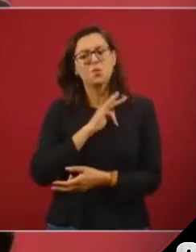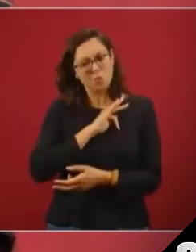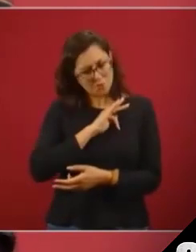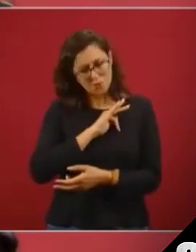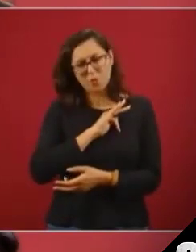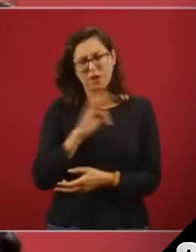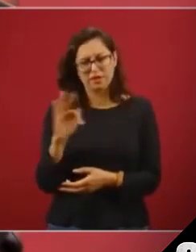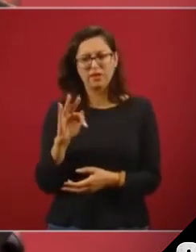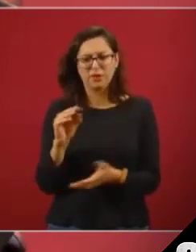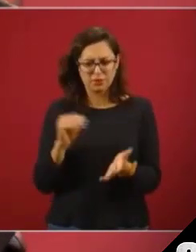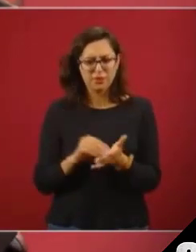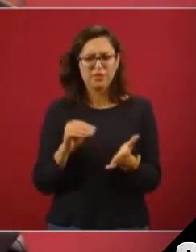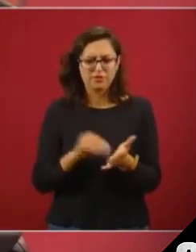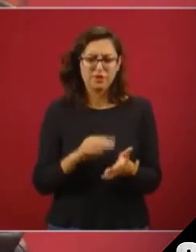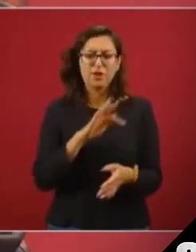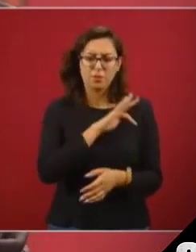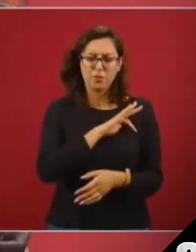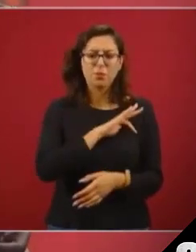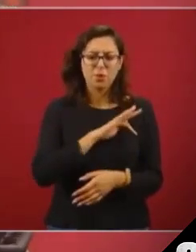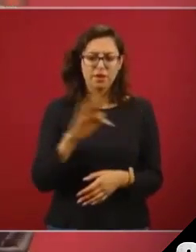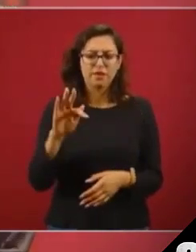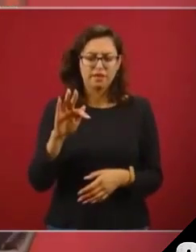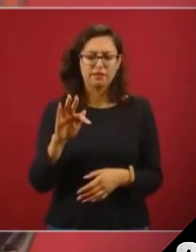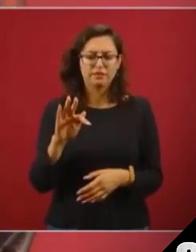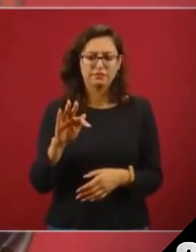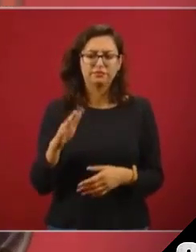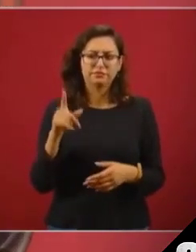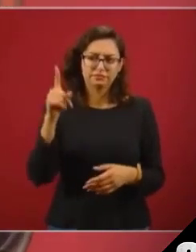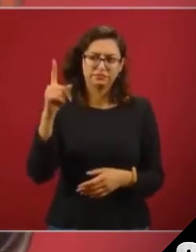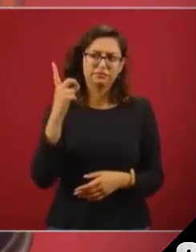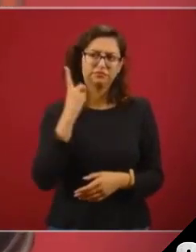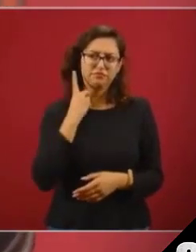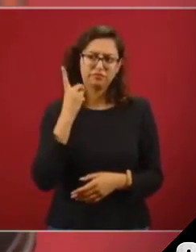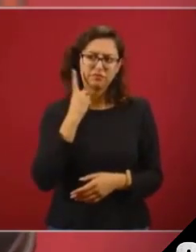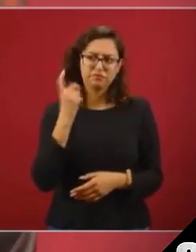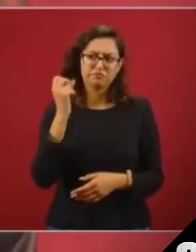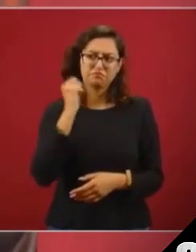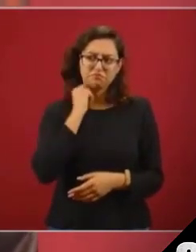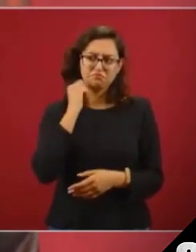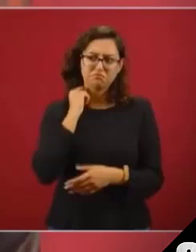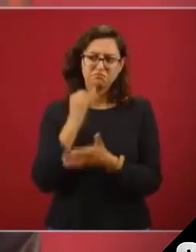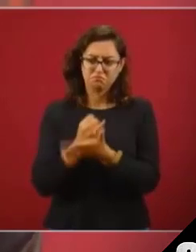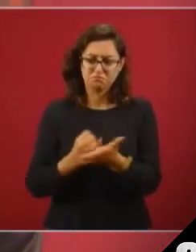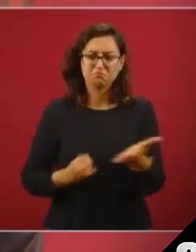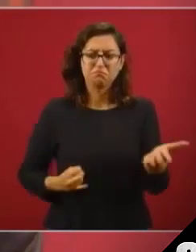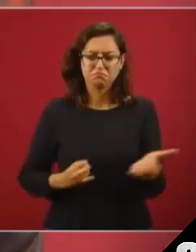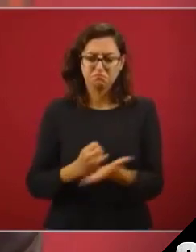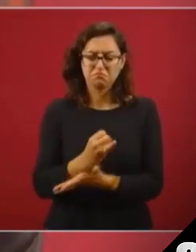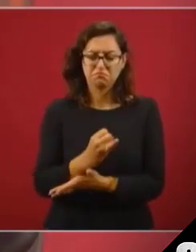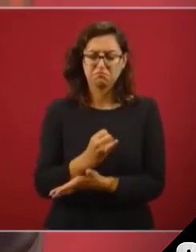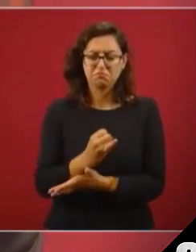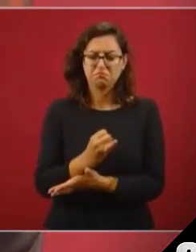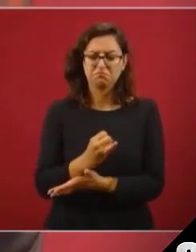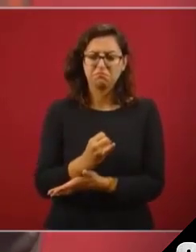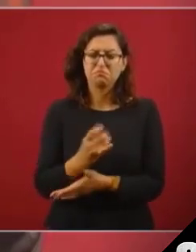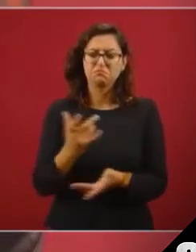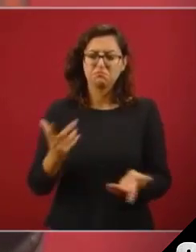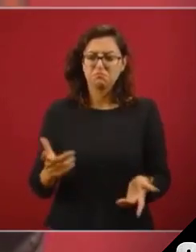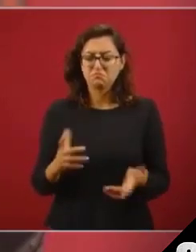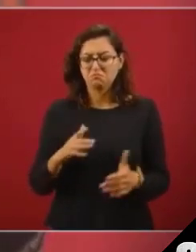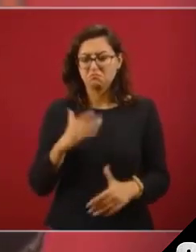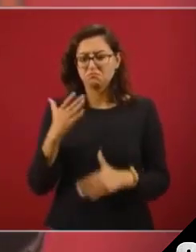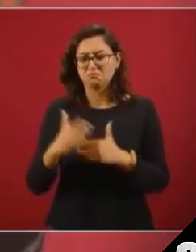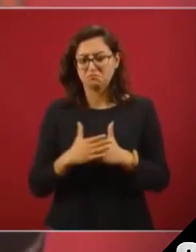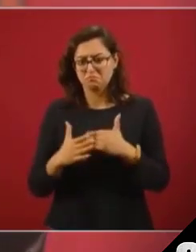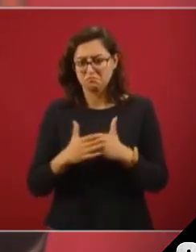en la Cámara de Diputados, en la Cámara de Senadores. Entonces, puede llevarse a cabo